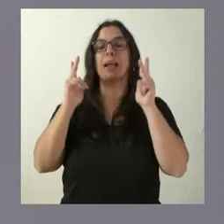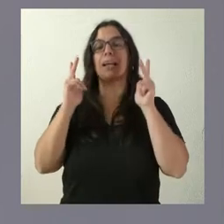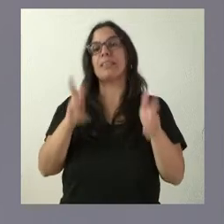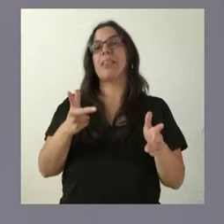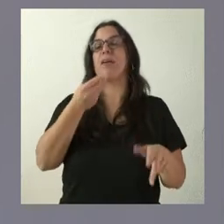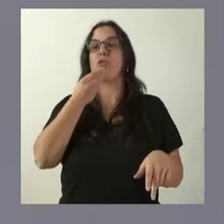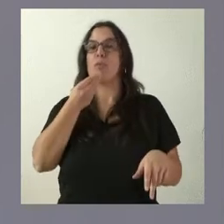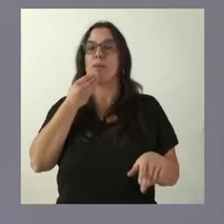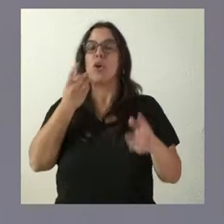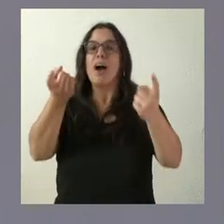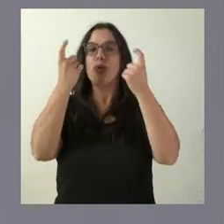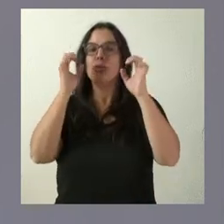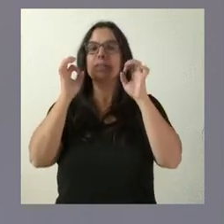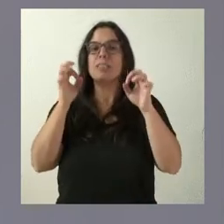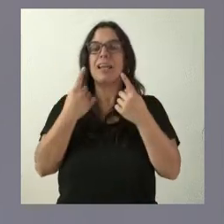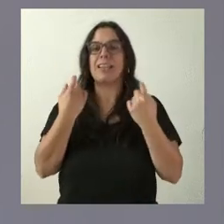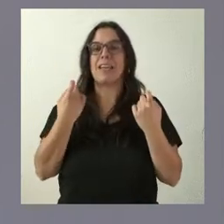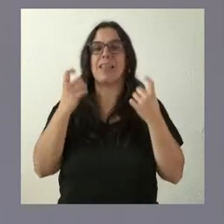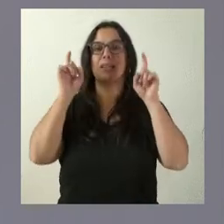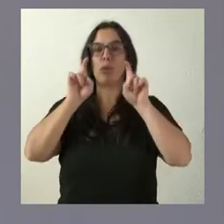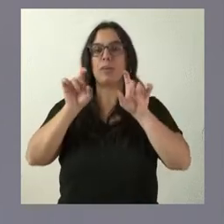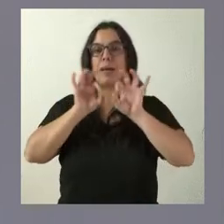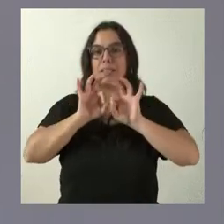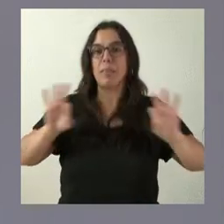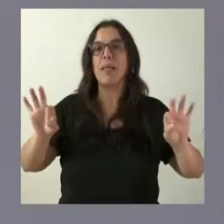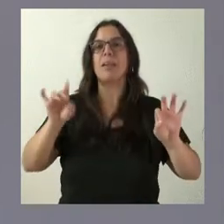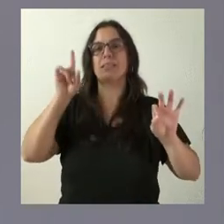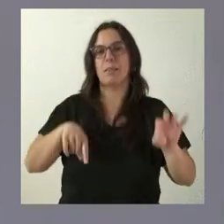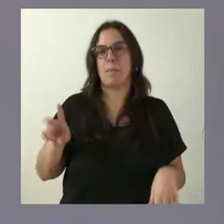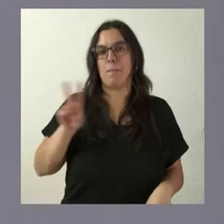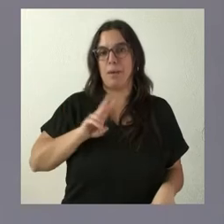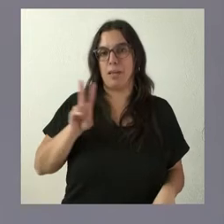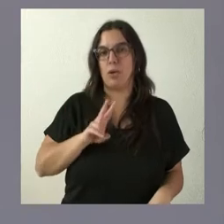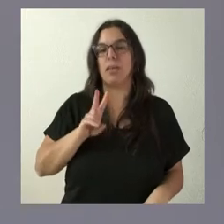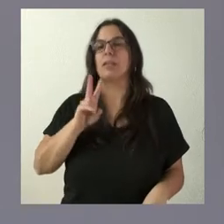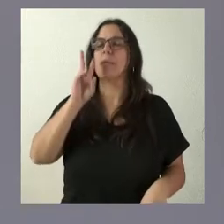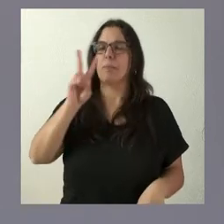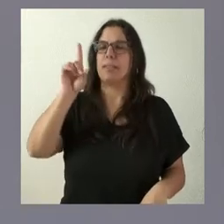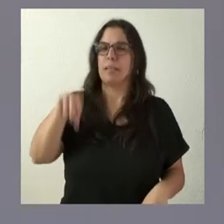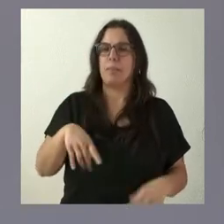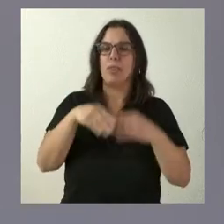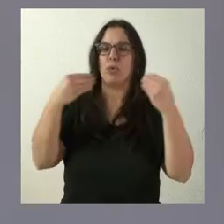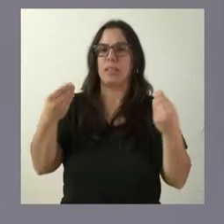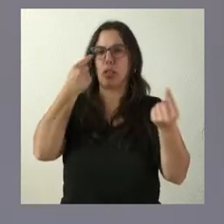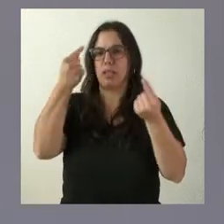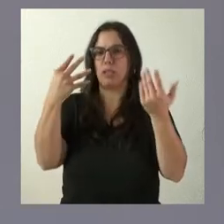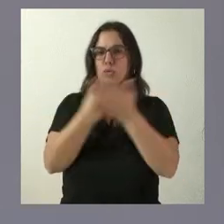comedor de alumnos con necesidades educativas especiales también en Valladolid. Tienen ustedes también la documentación de esta actuación. Y,